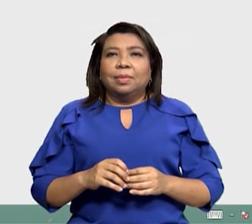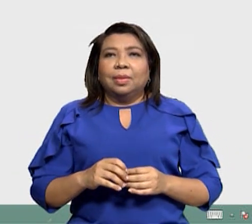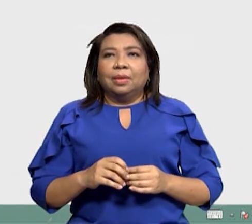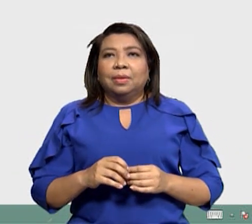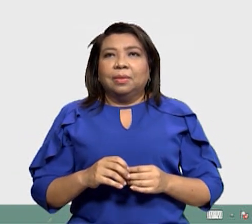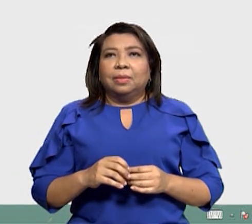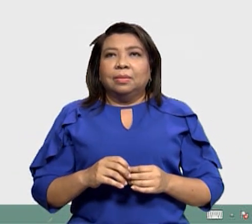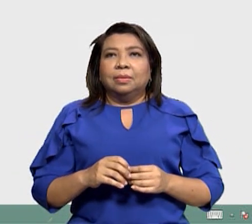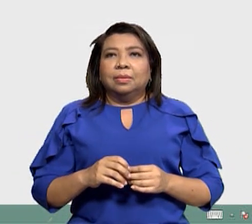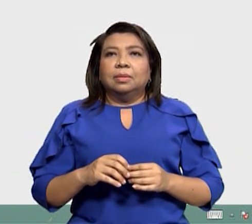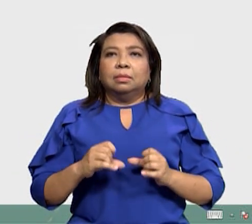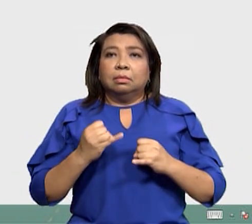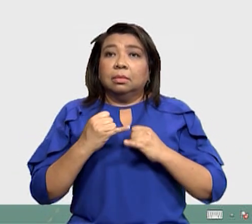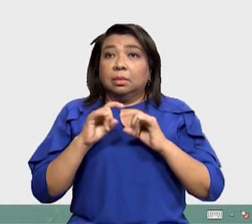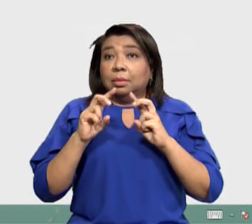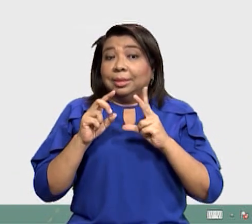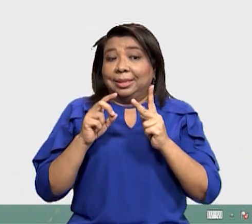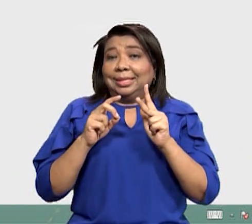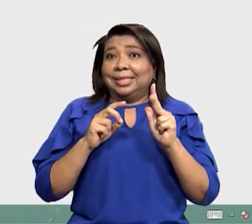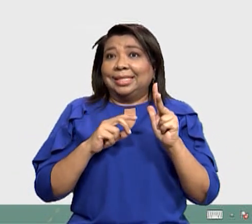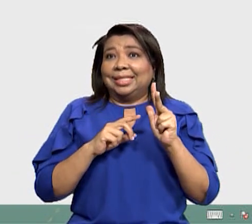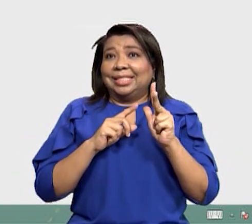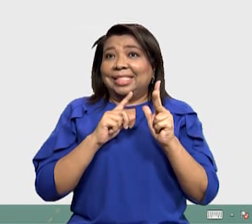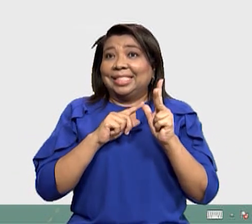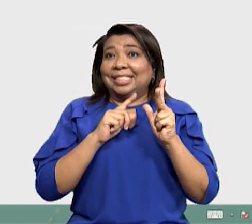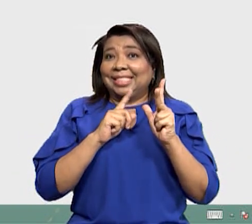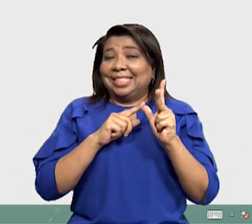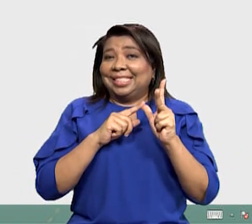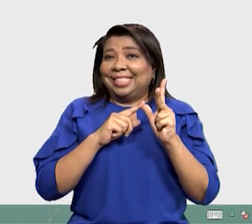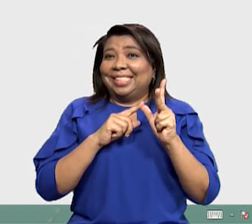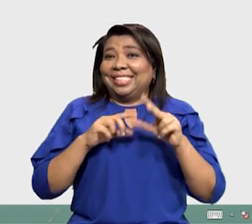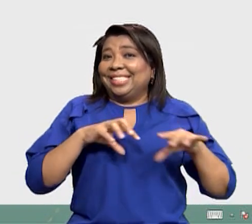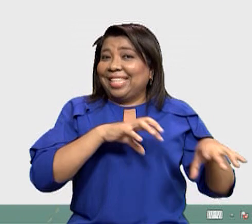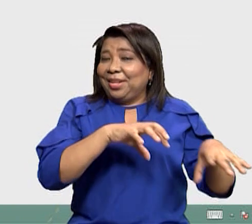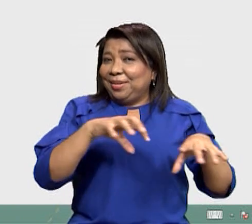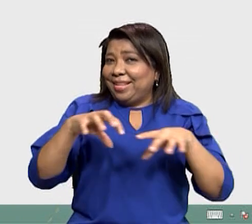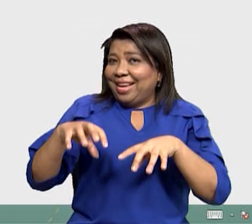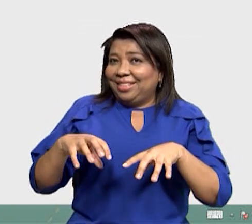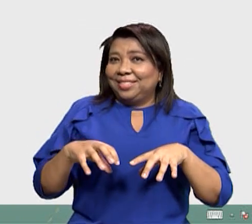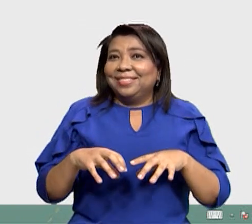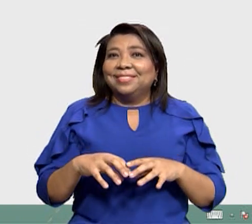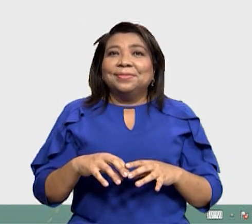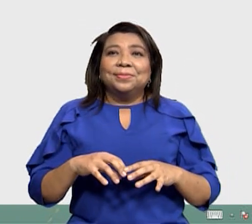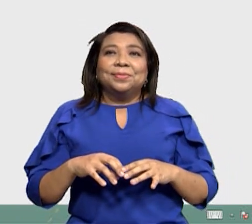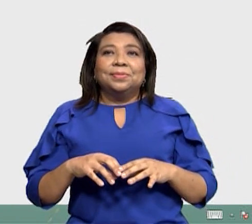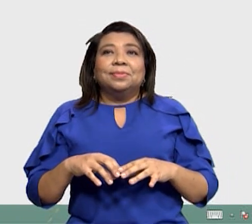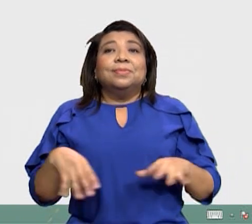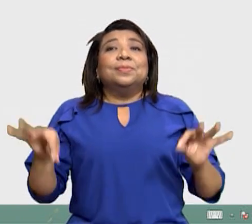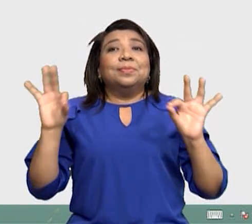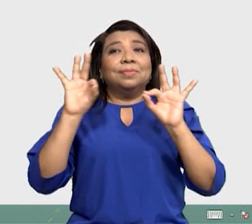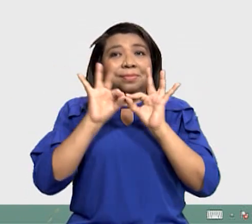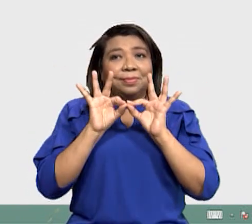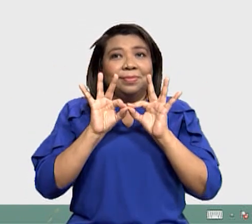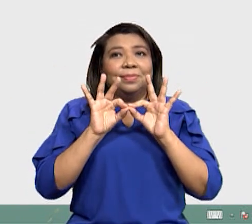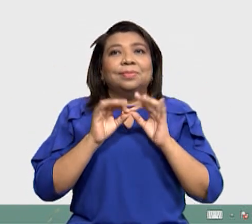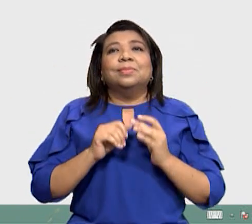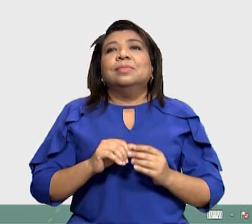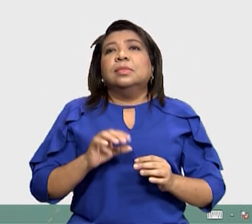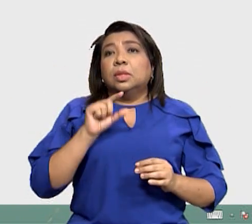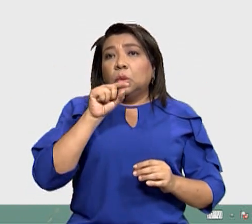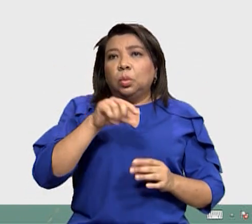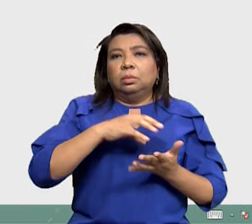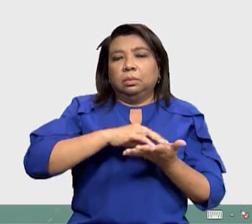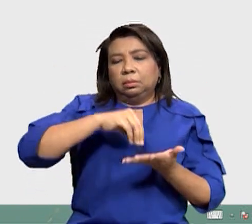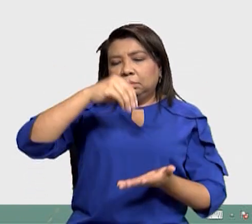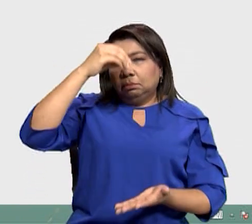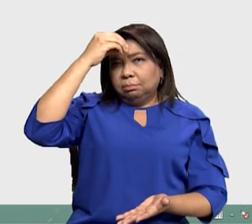con la última actividad Que nos queda ¿Ok? Recuerda que aquí Es importante Poder reforzar Cada uno De